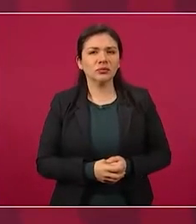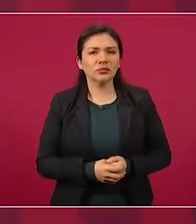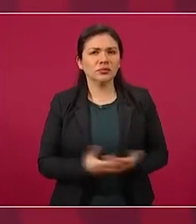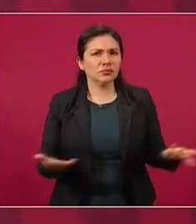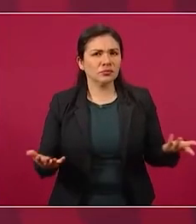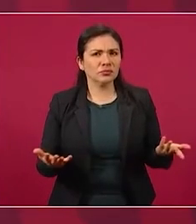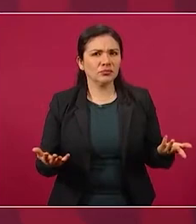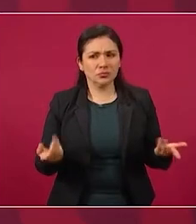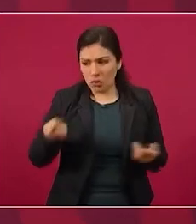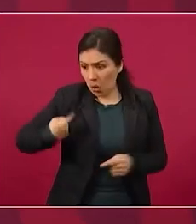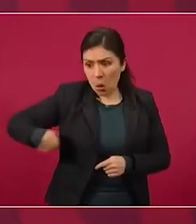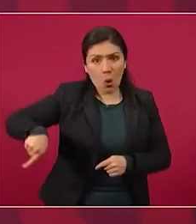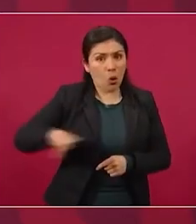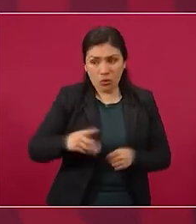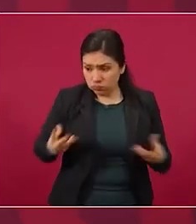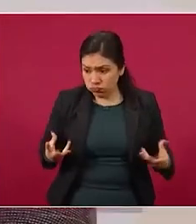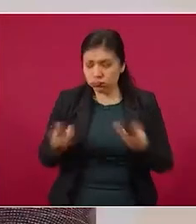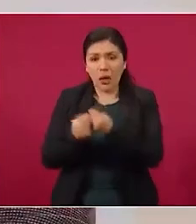todos somos Hugo,